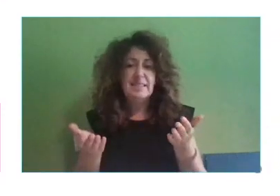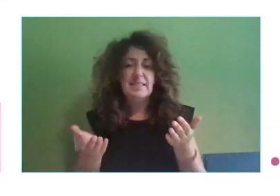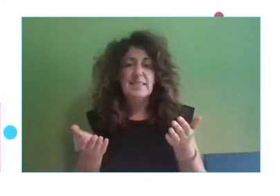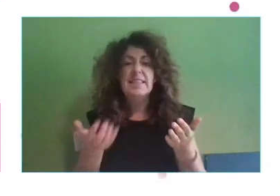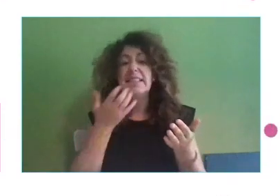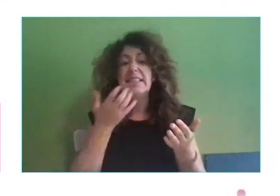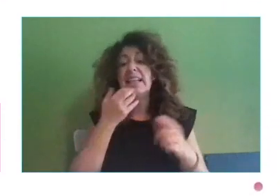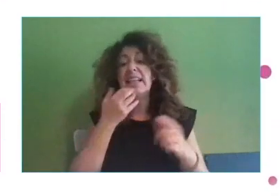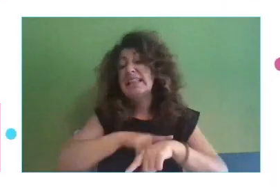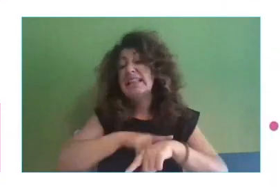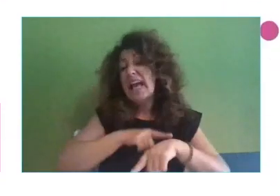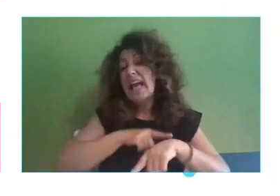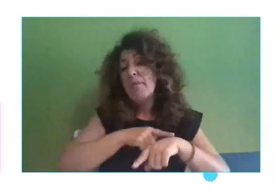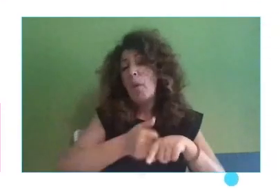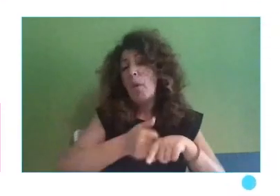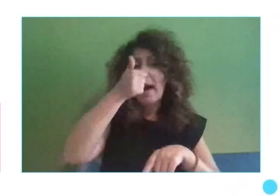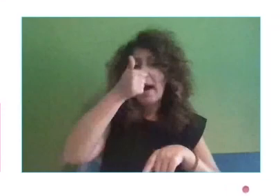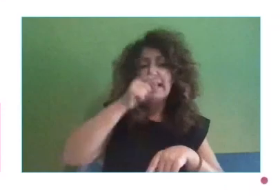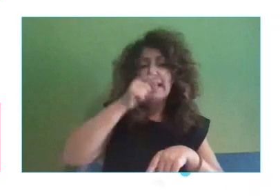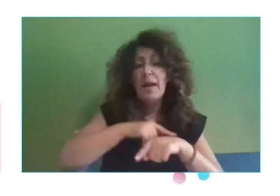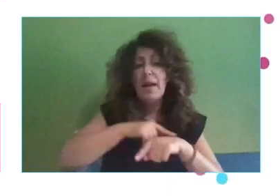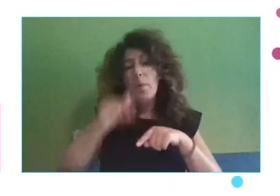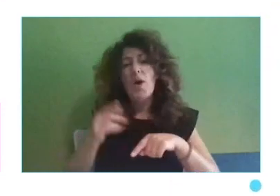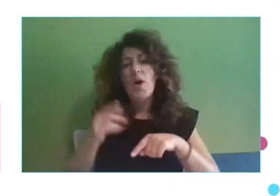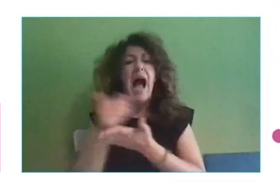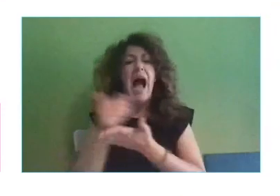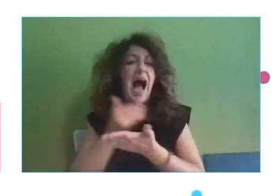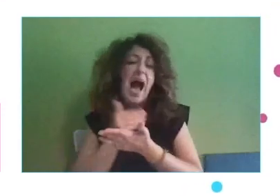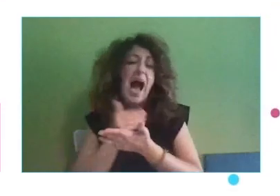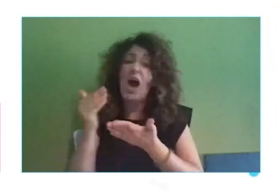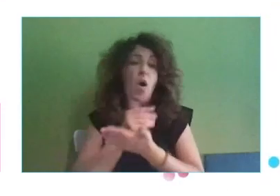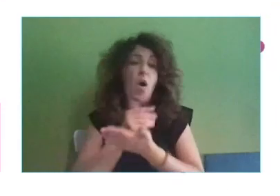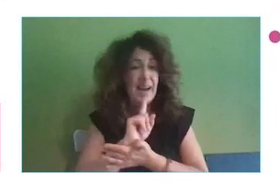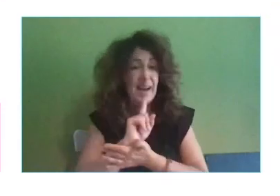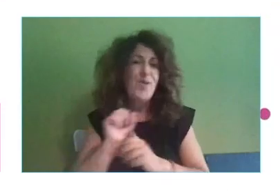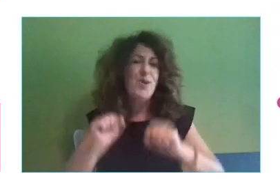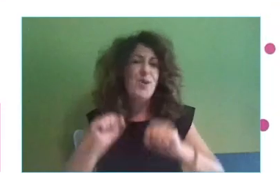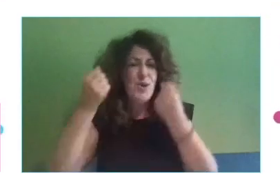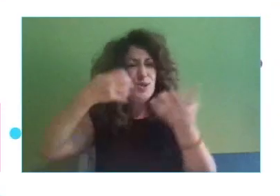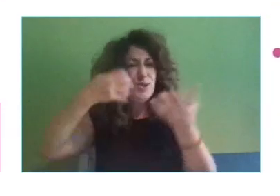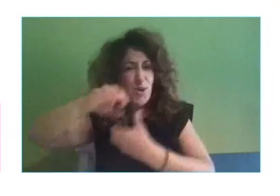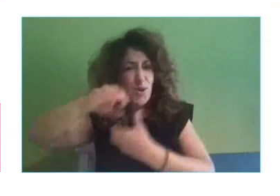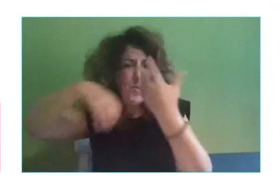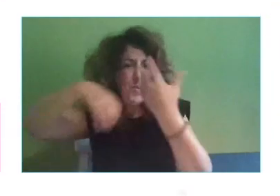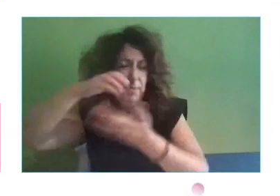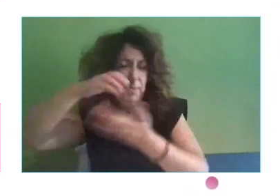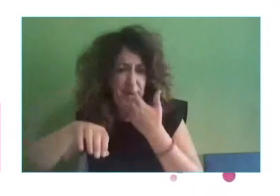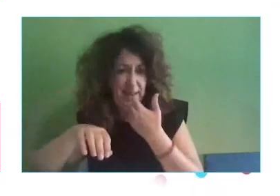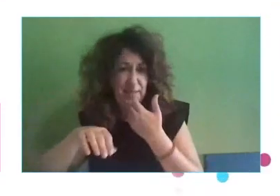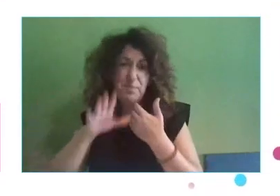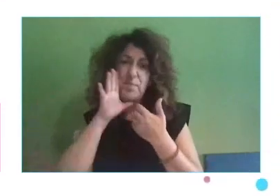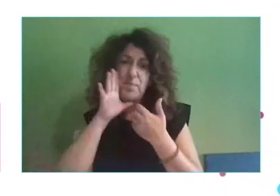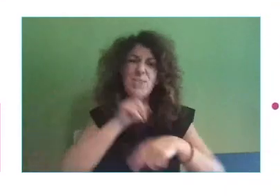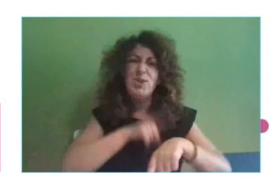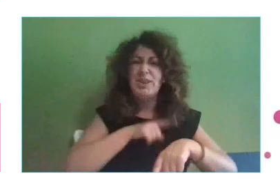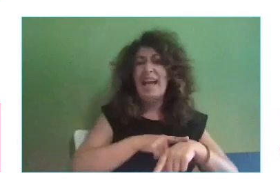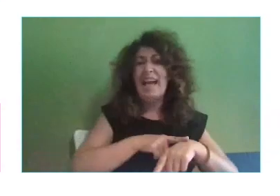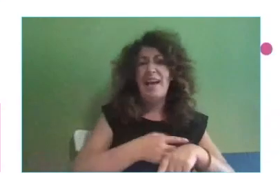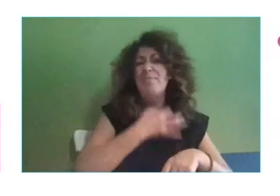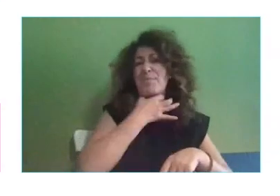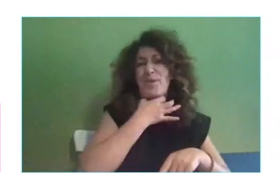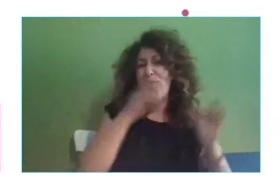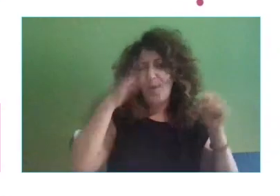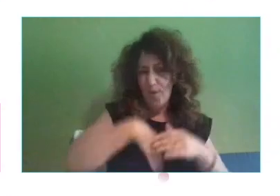horas, van a ganar o no ganar dinero, van a poder sobrevivir. Con lo cual, eso es un factor que les importa muchísimo. Luego